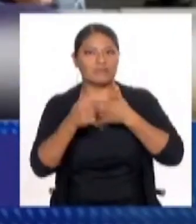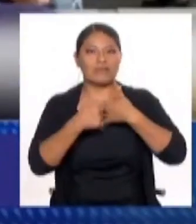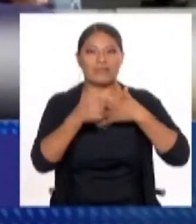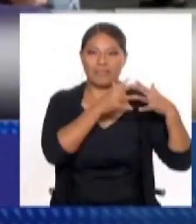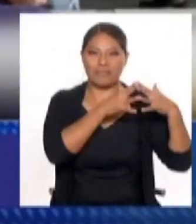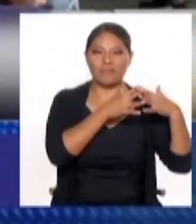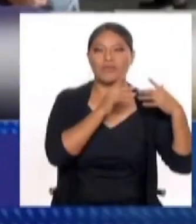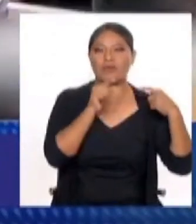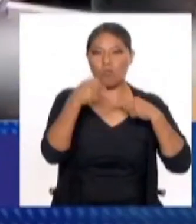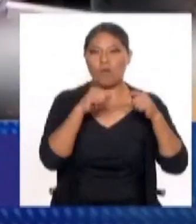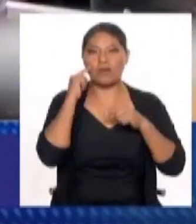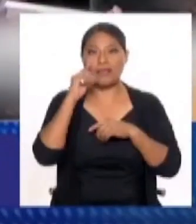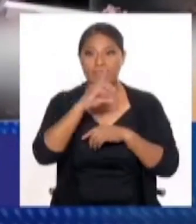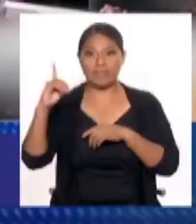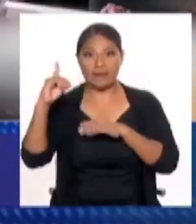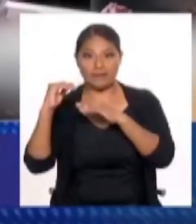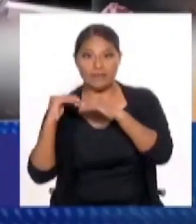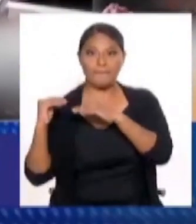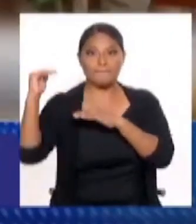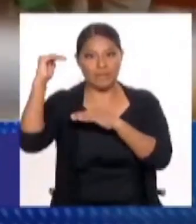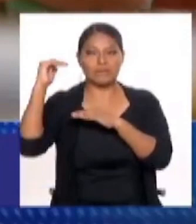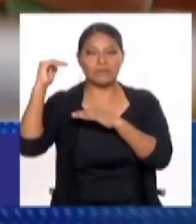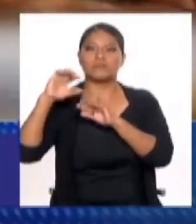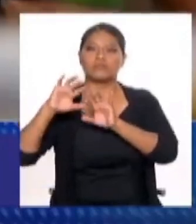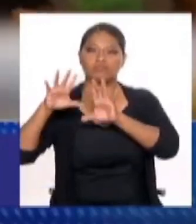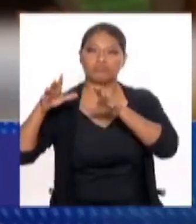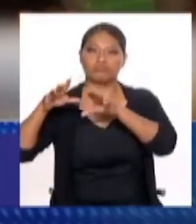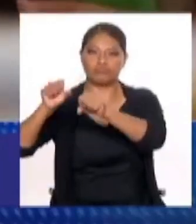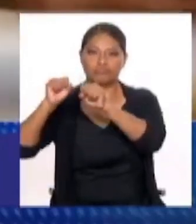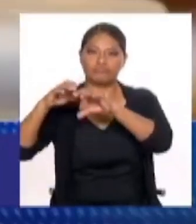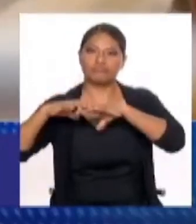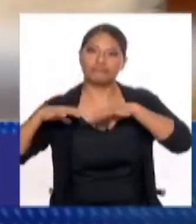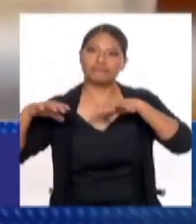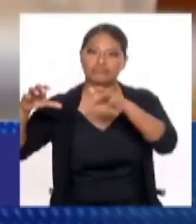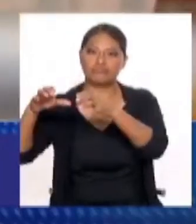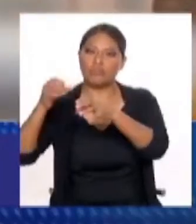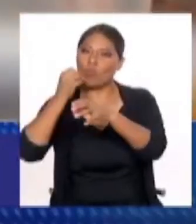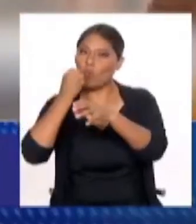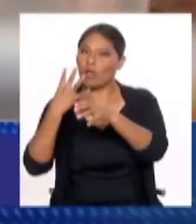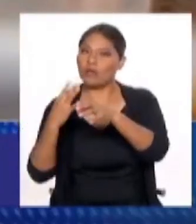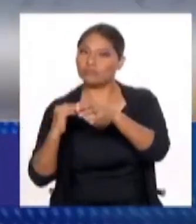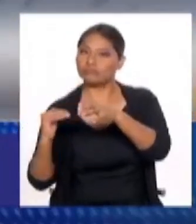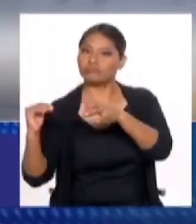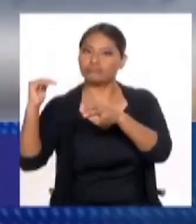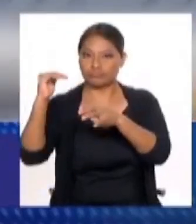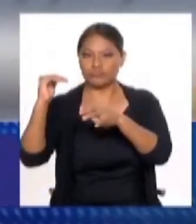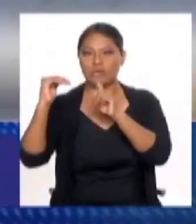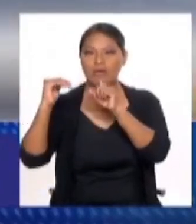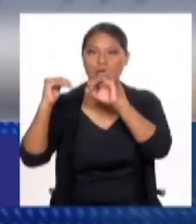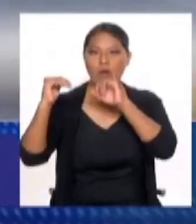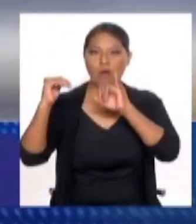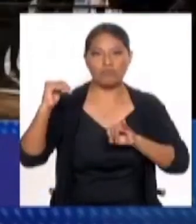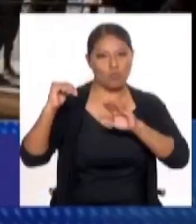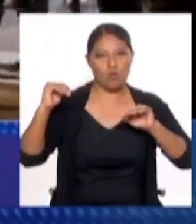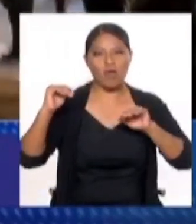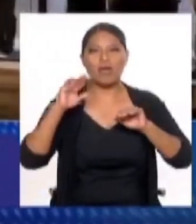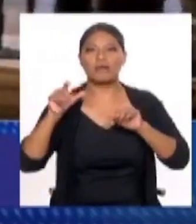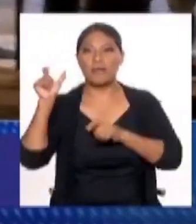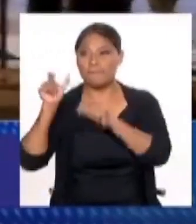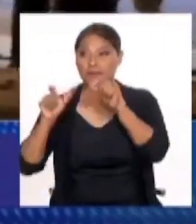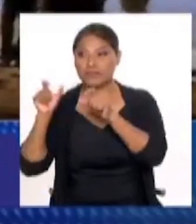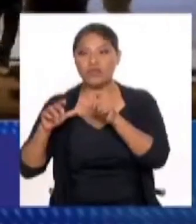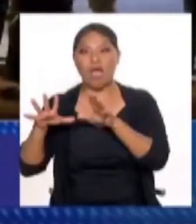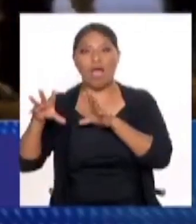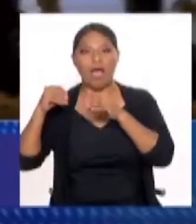diferentemente de la izquierda, ha ocupado espacios significativos en las nuevas fuentes de formación de la opinión pública que están